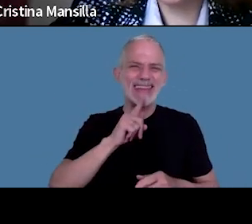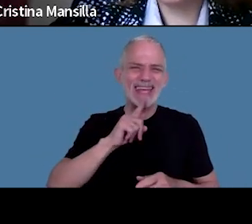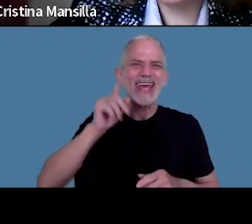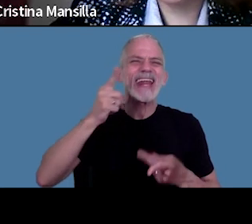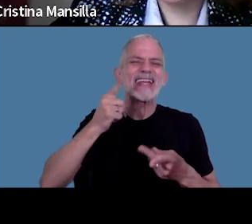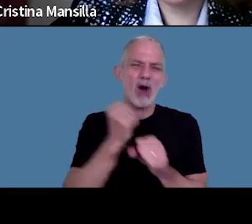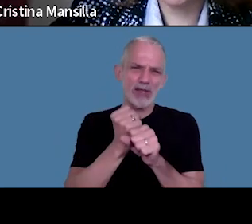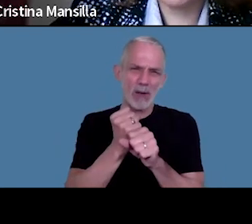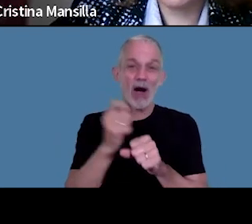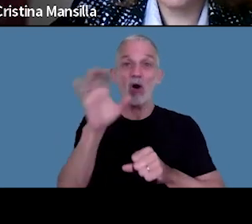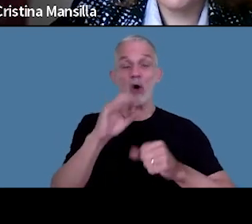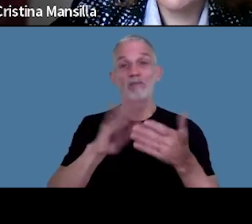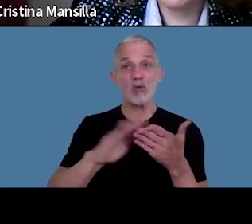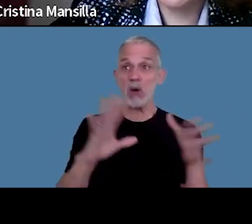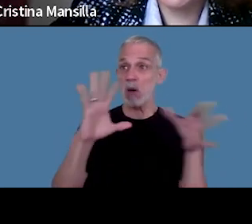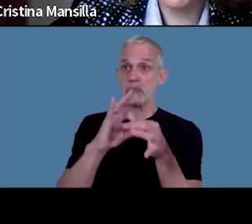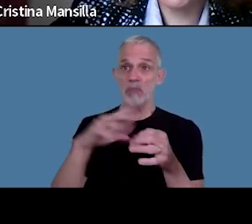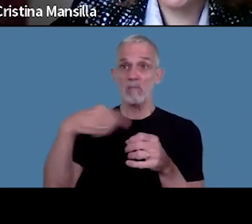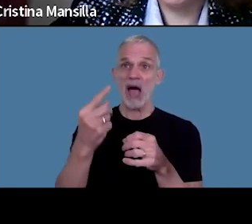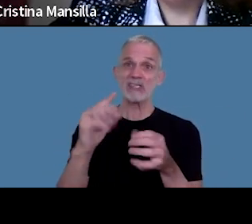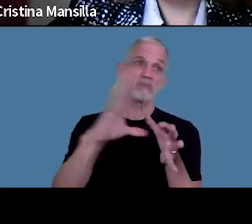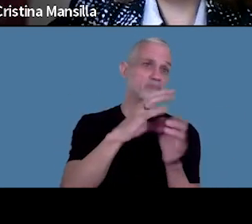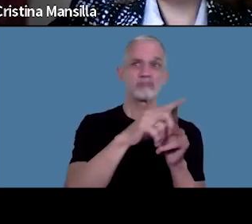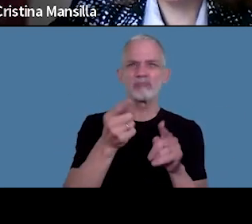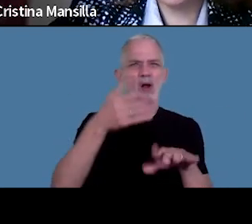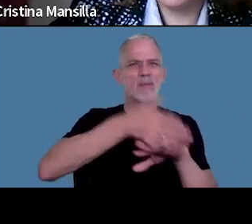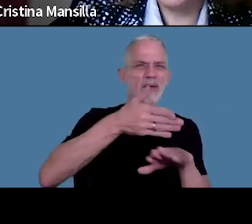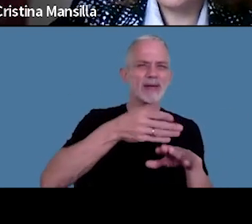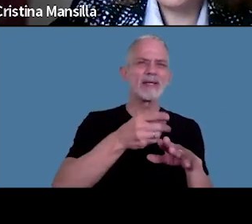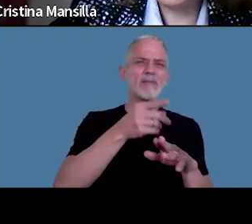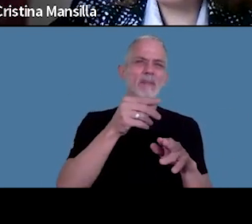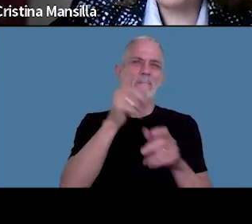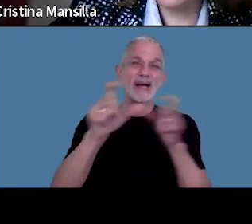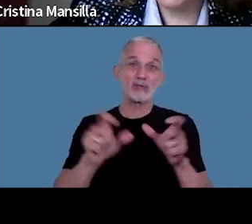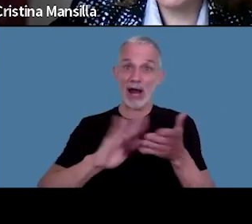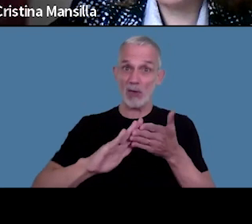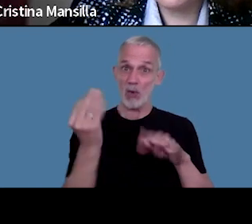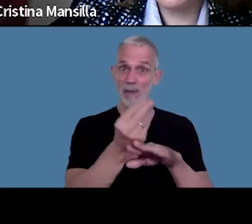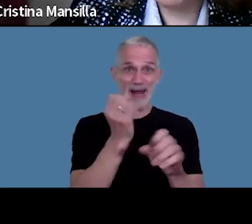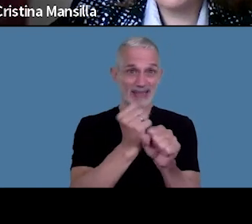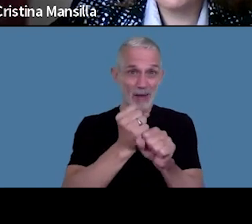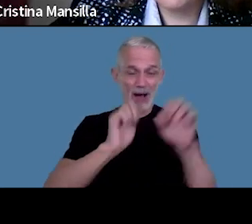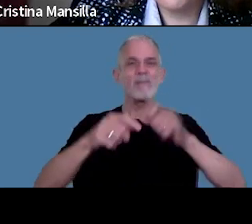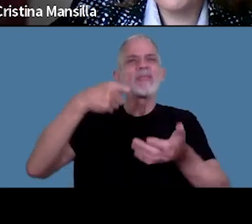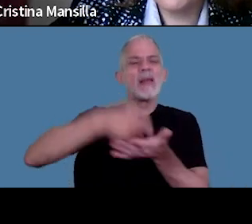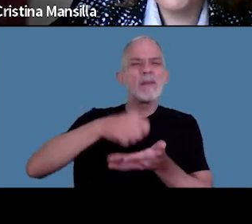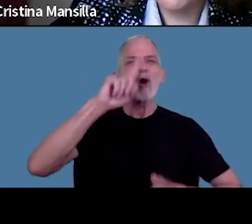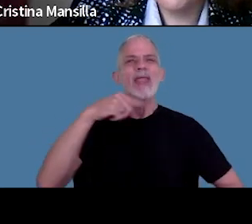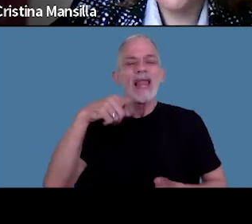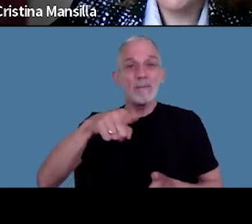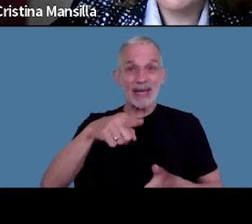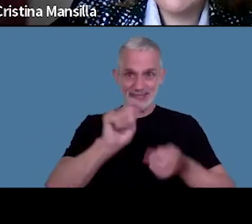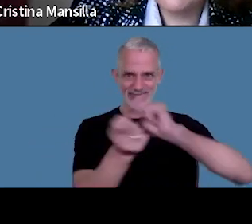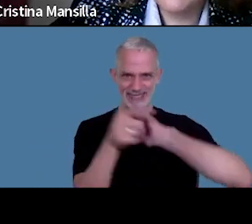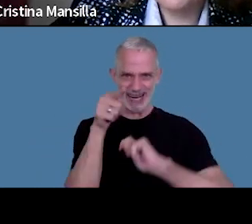caso de nuevas relaciones laborales, ingreso de personal, el pago del mes en que impacta la modificación